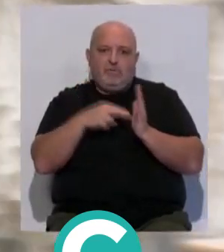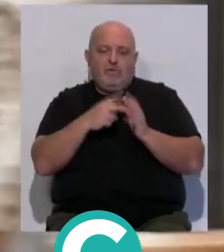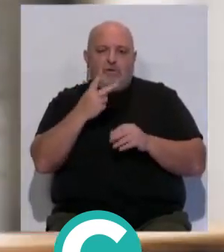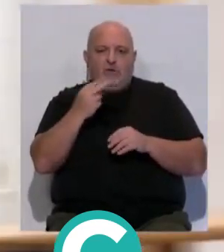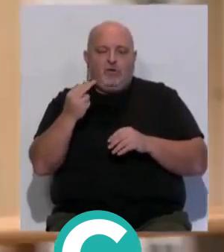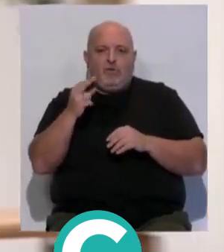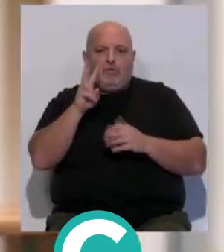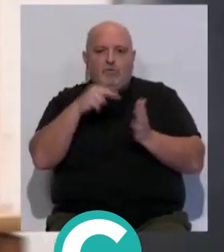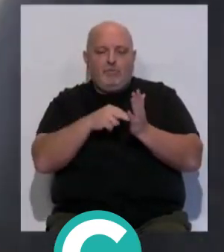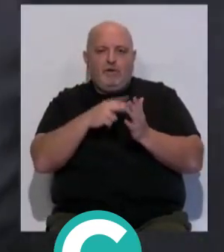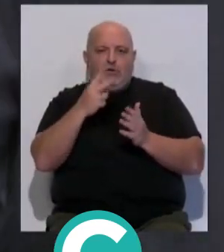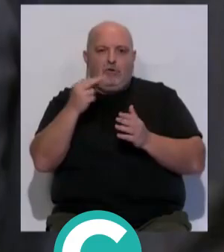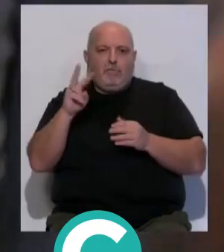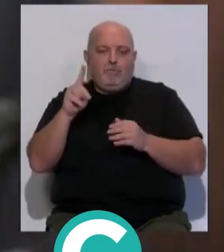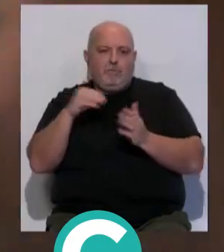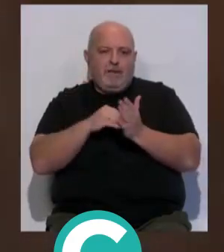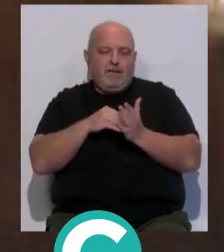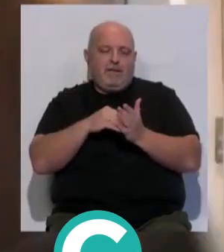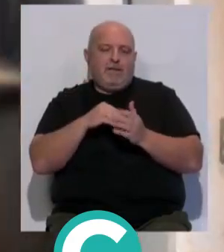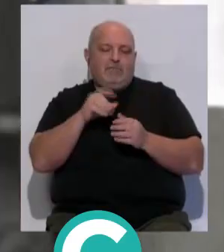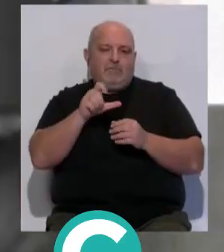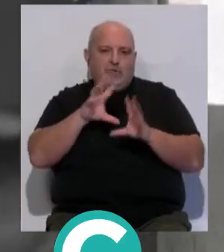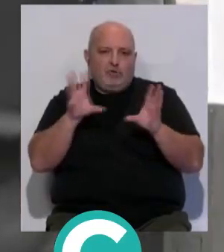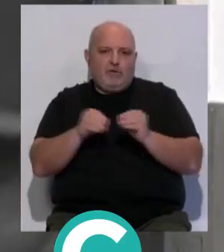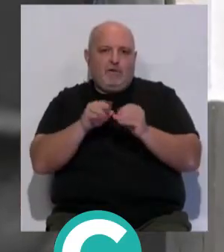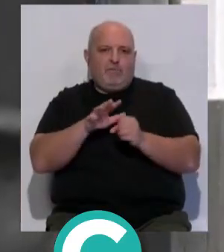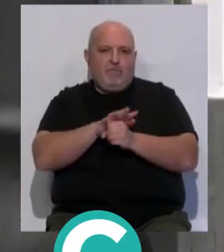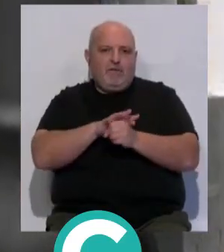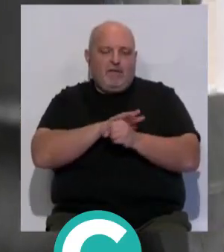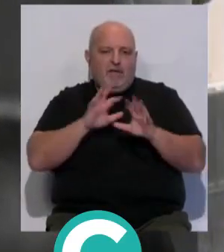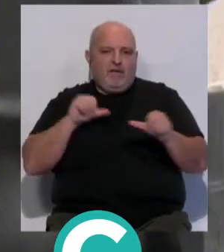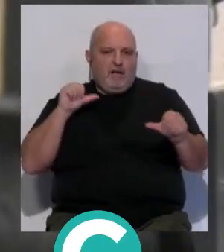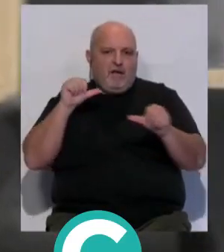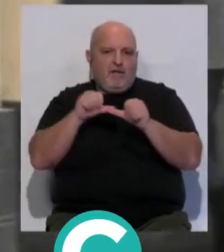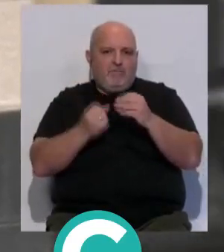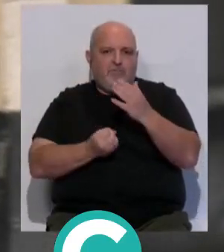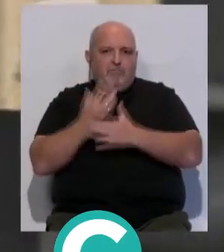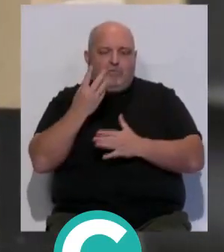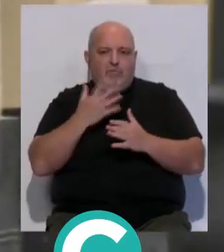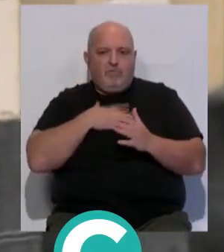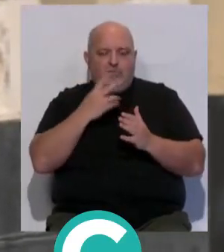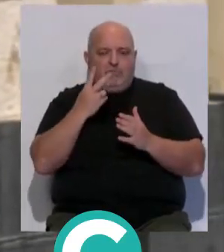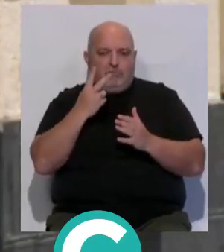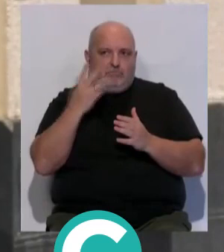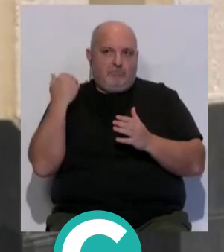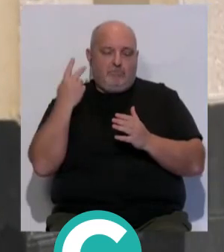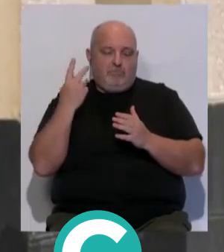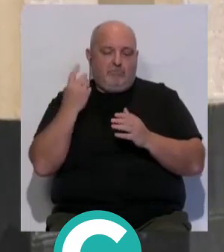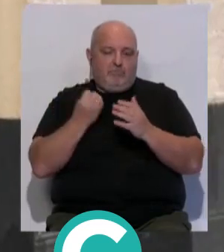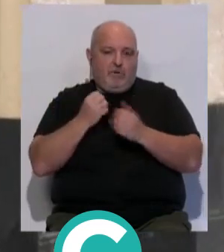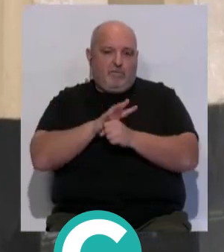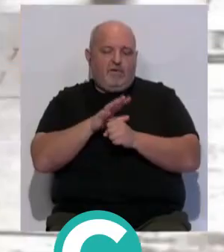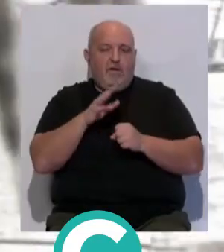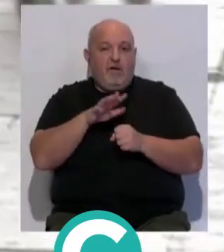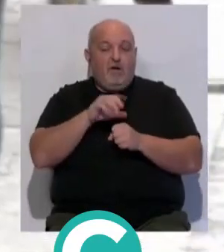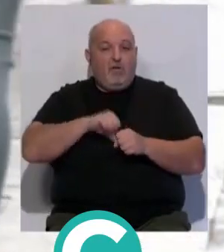221.000 los afectados por coronavirus en Cádiz desde que se iniciara la pandemia. Respecto a hospitalizaciones,